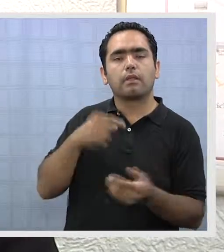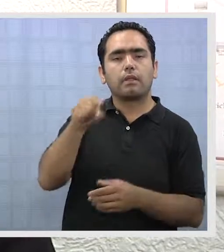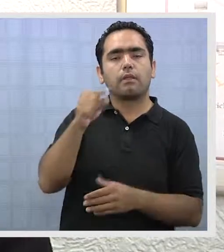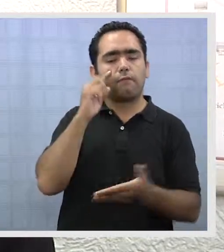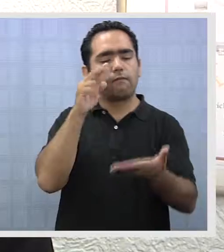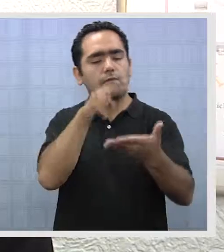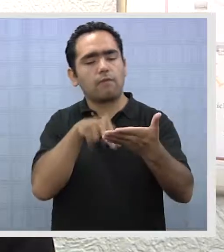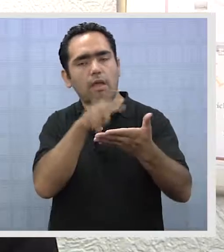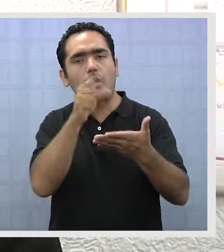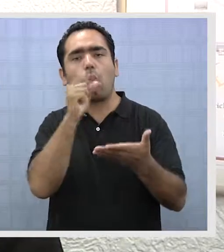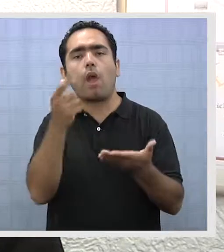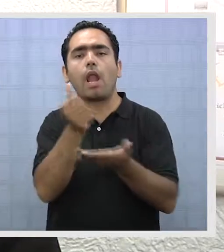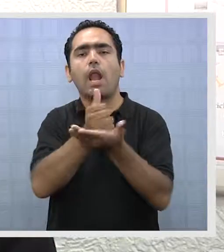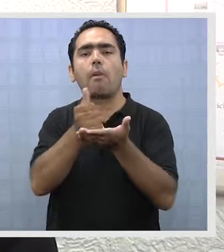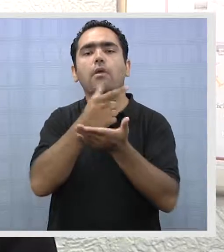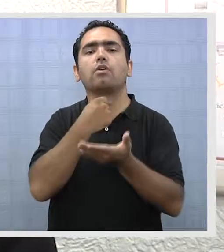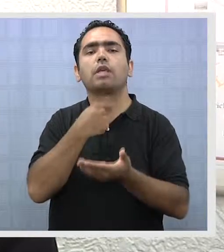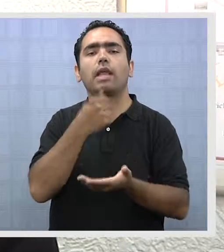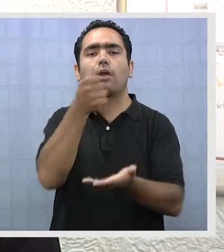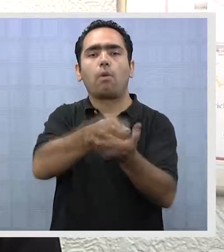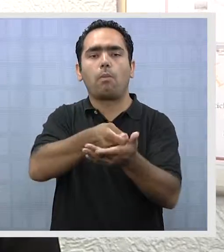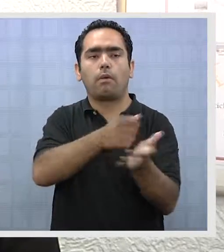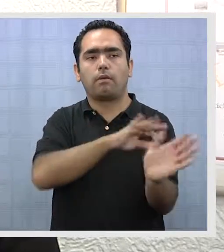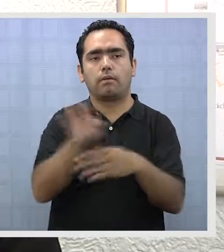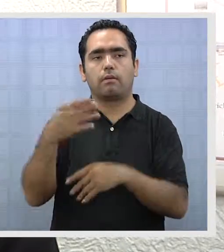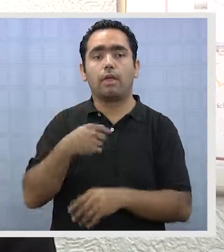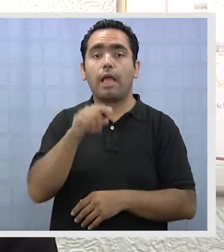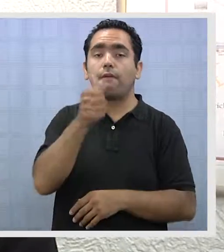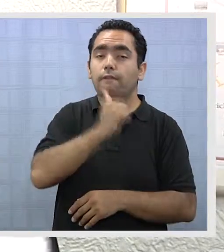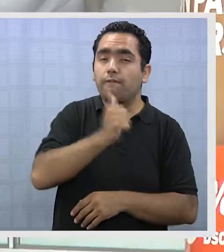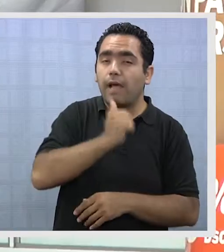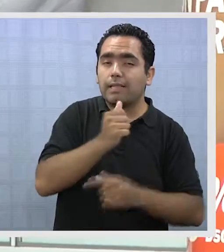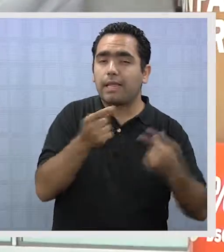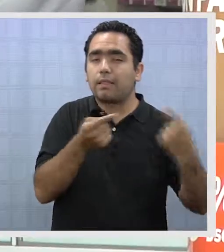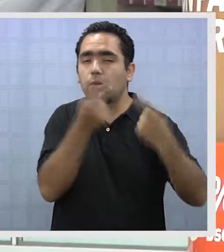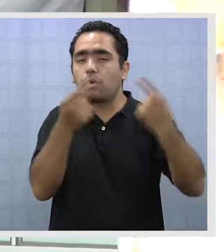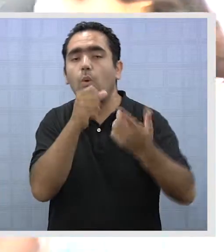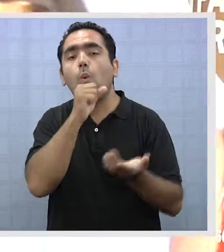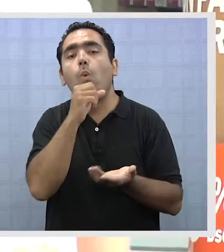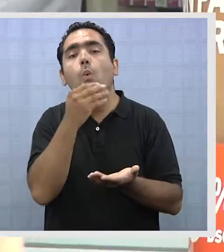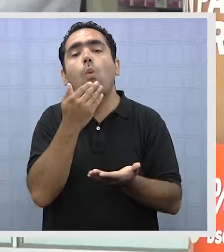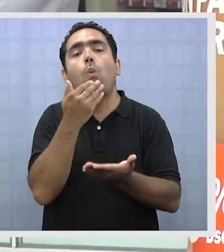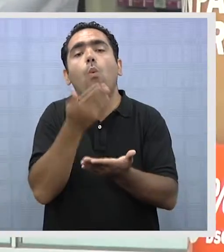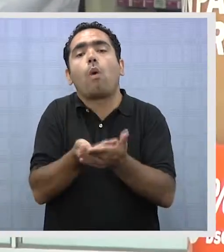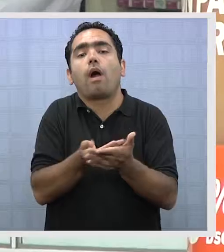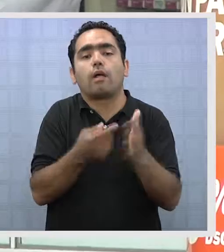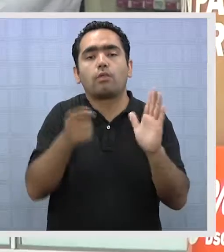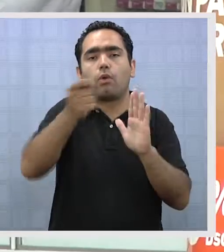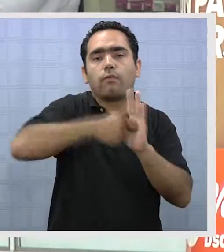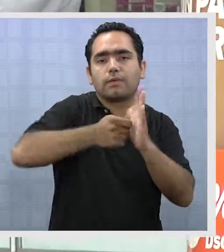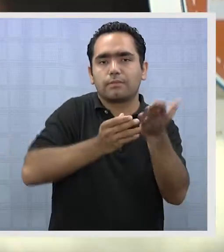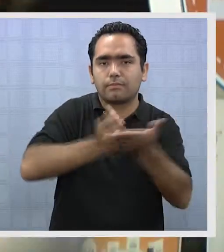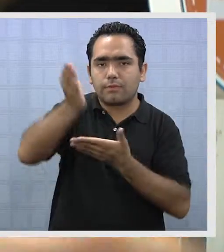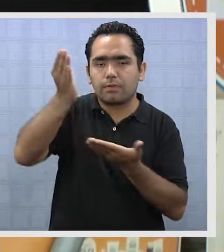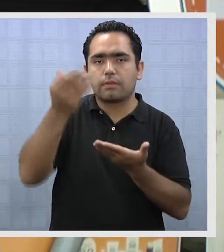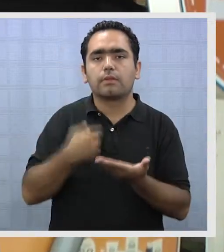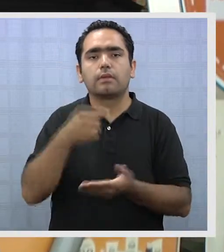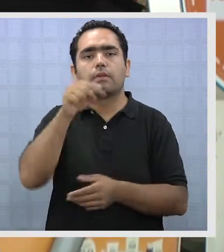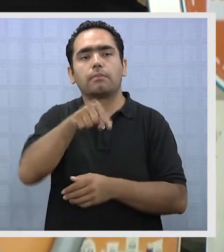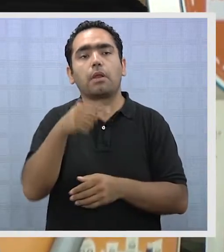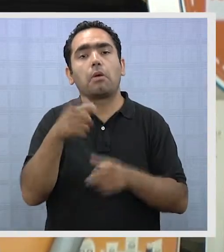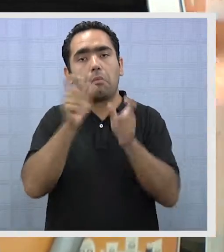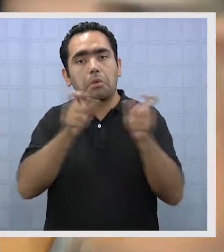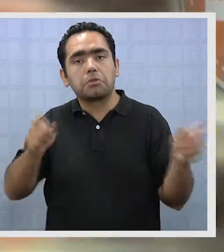y permitirle que tome sus decisiones desde la perspectiva de qué medicamento comprar. Aunque aún falta por discutir cuándo saldrá a la luz la nueva